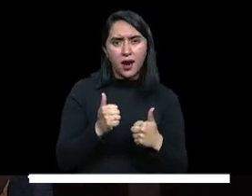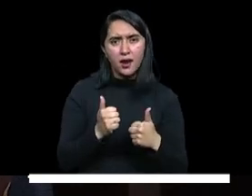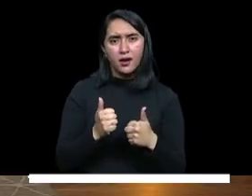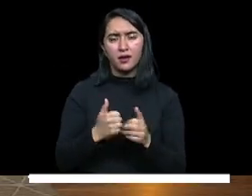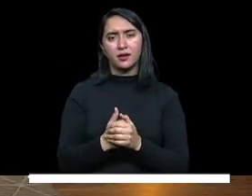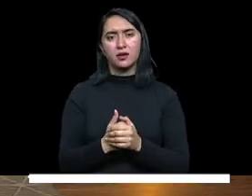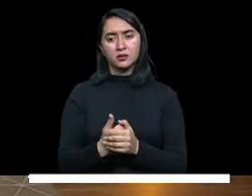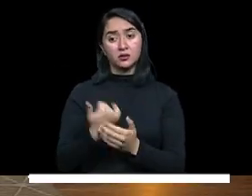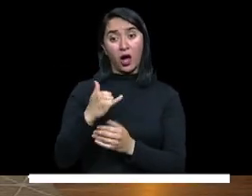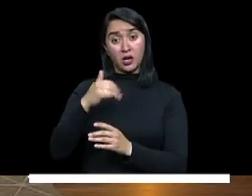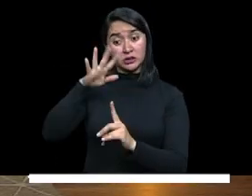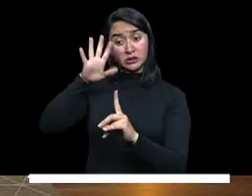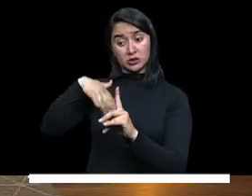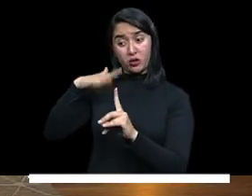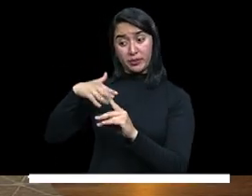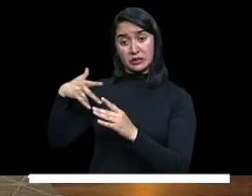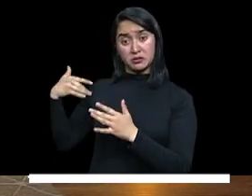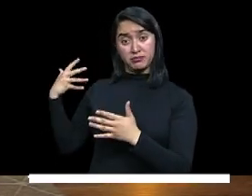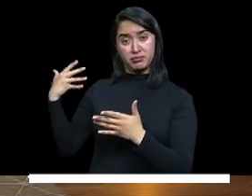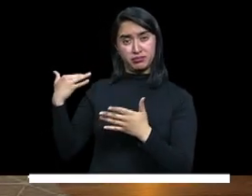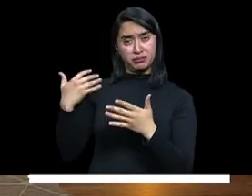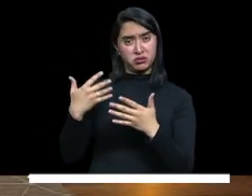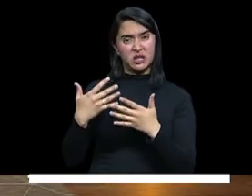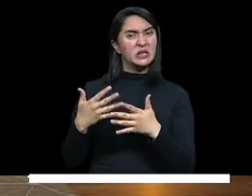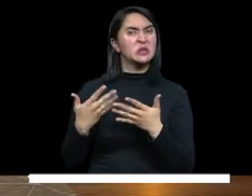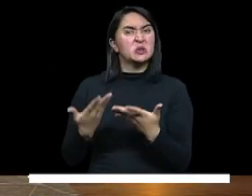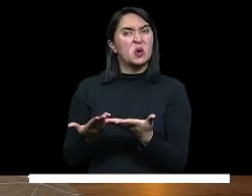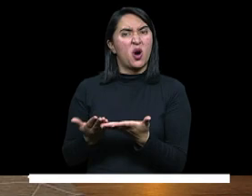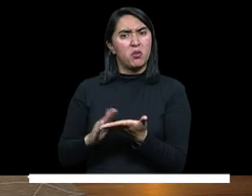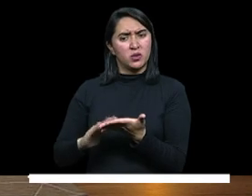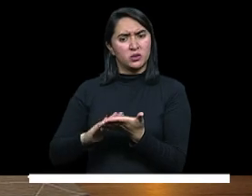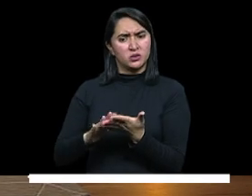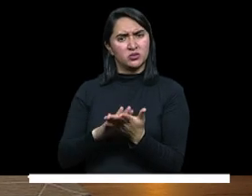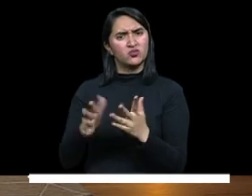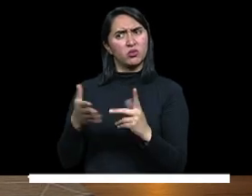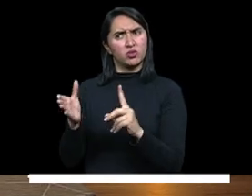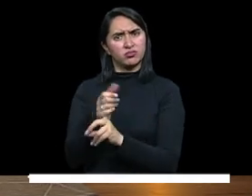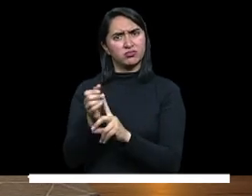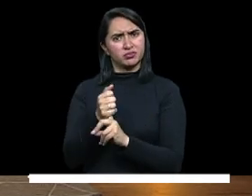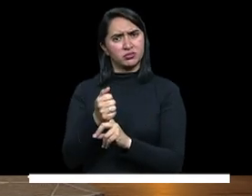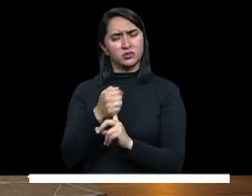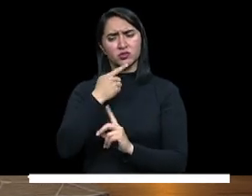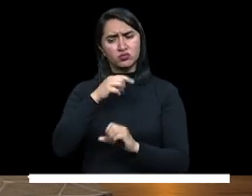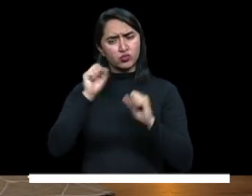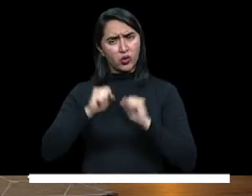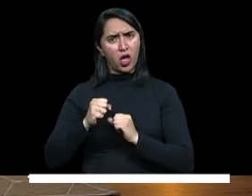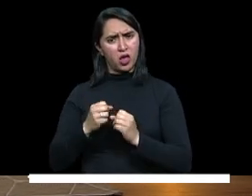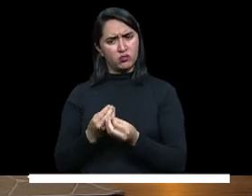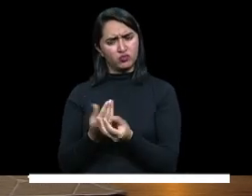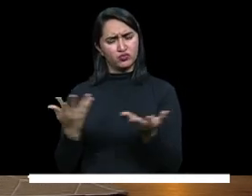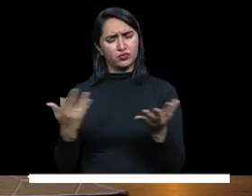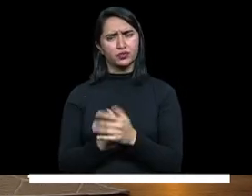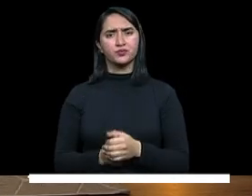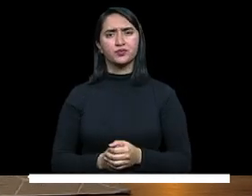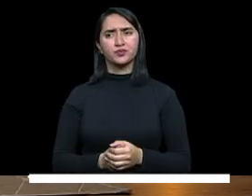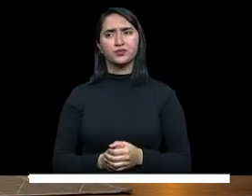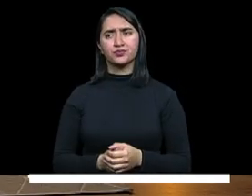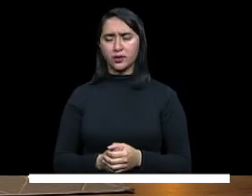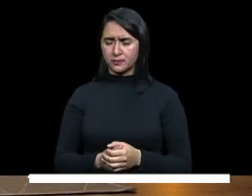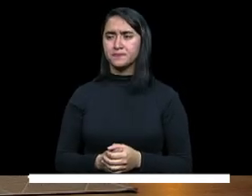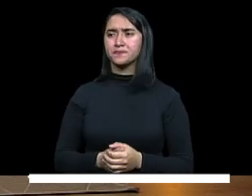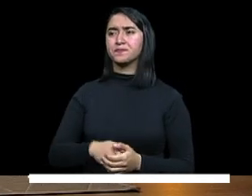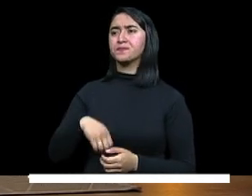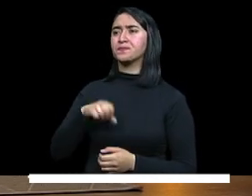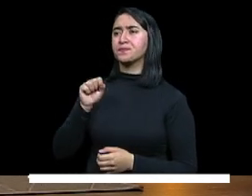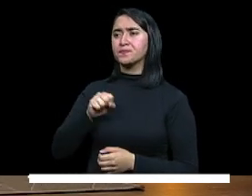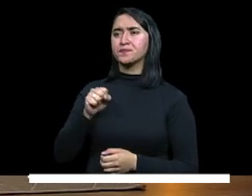pasado cinco meses, pero son meses que usted misma ha dicho se ha logrado mucho. ¿Qué ha sido? Efectivamente, Rosy,